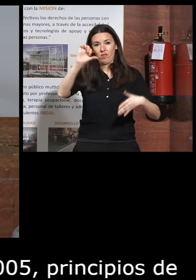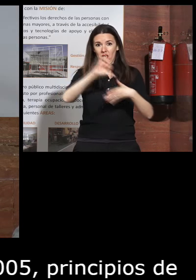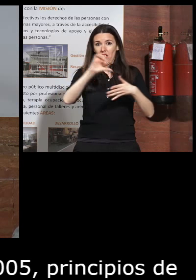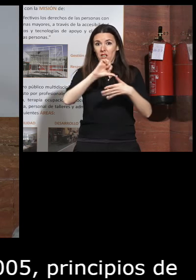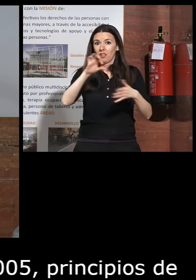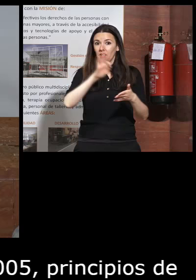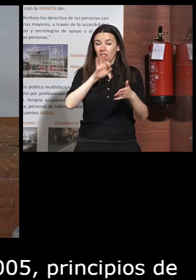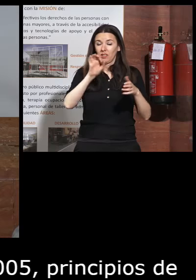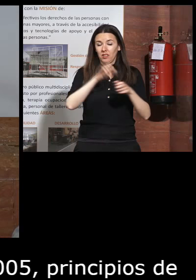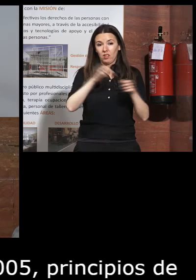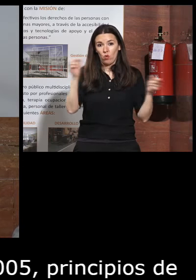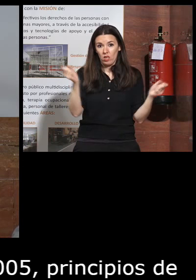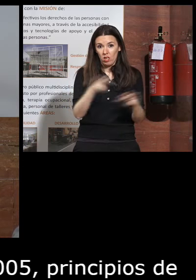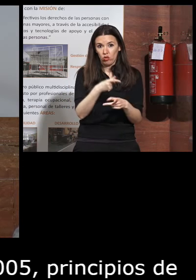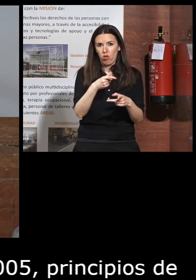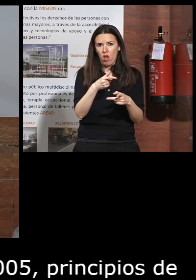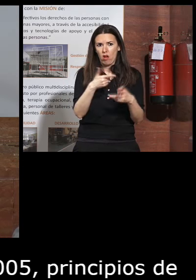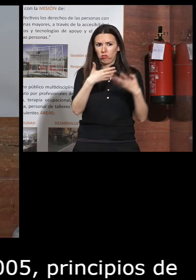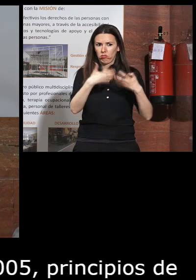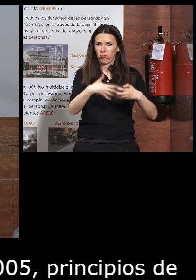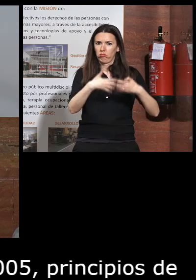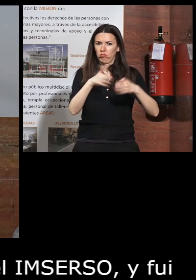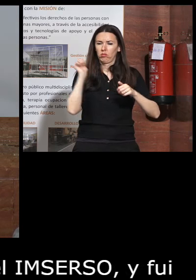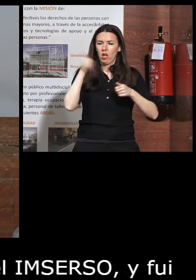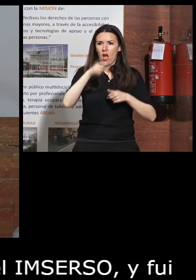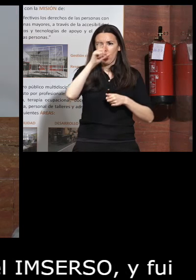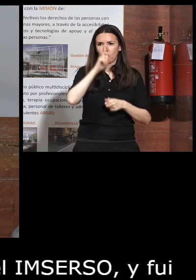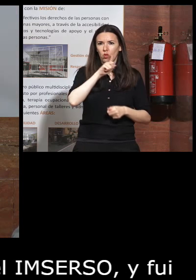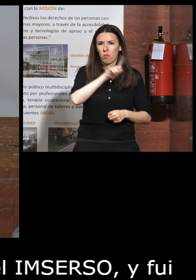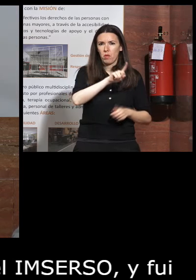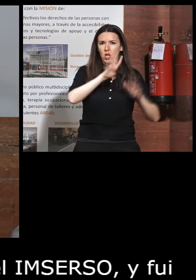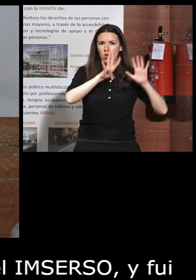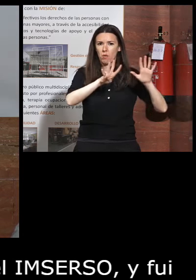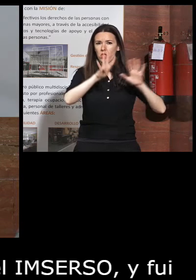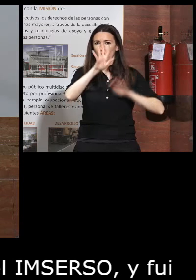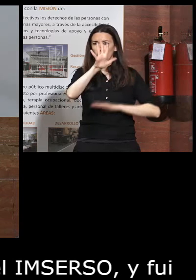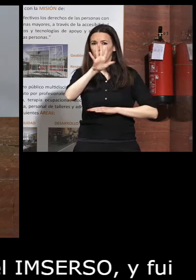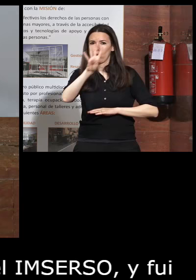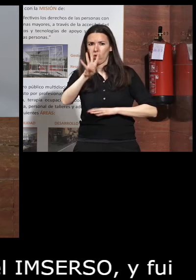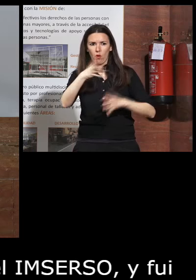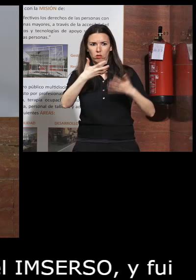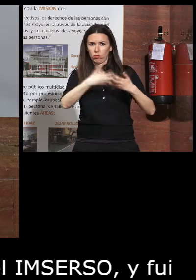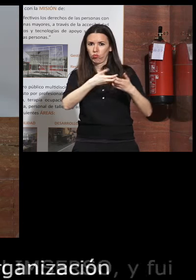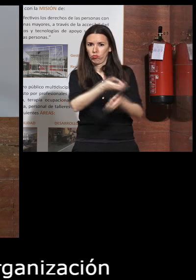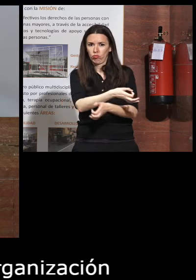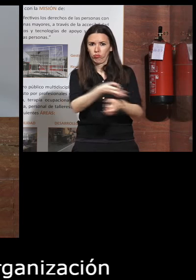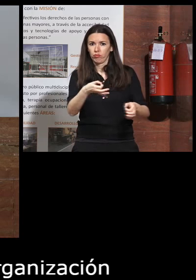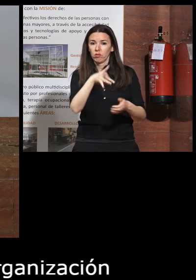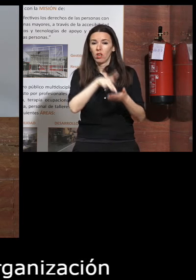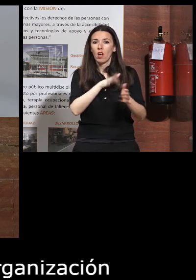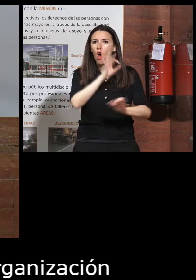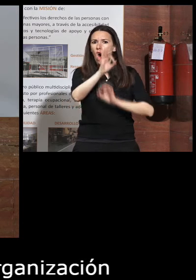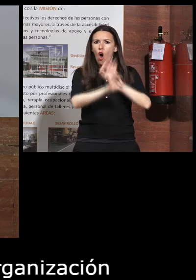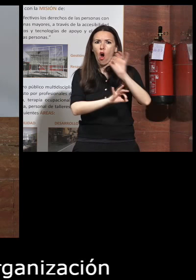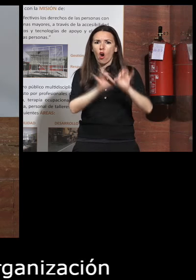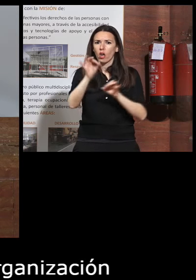social que venía funcionando desde el año 1954 magníficamente es un organismo muy